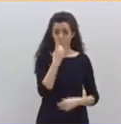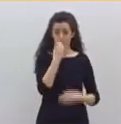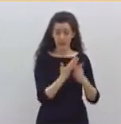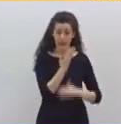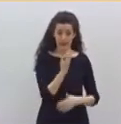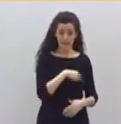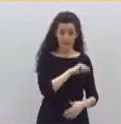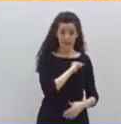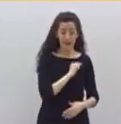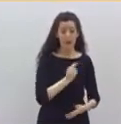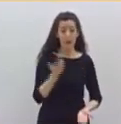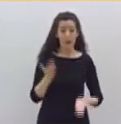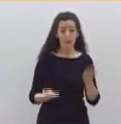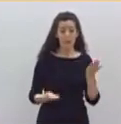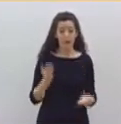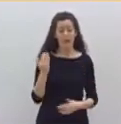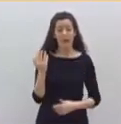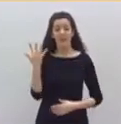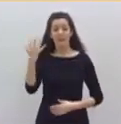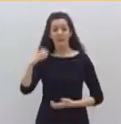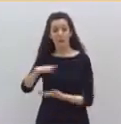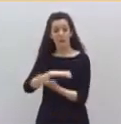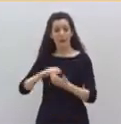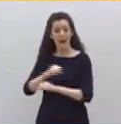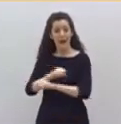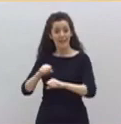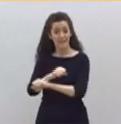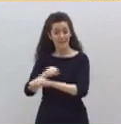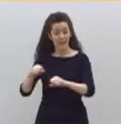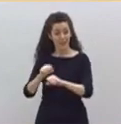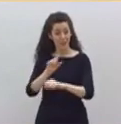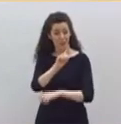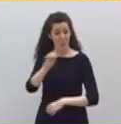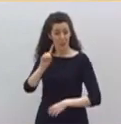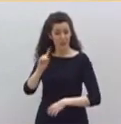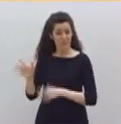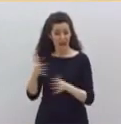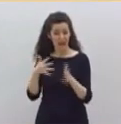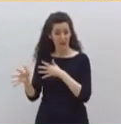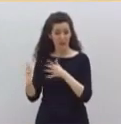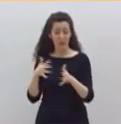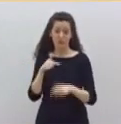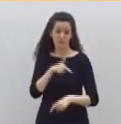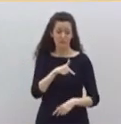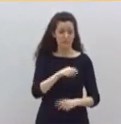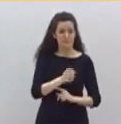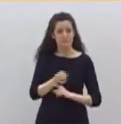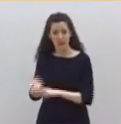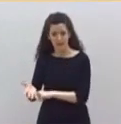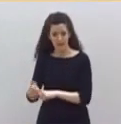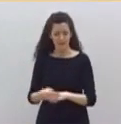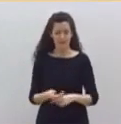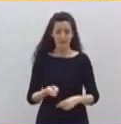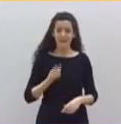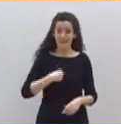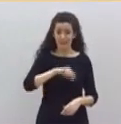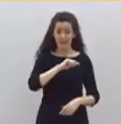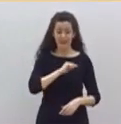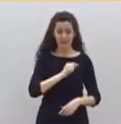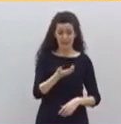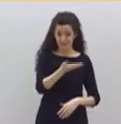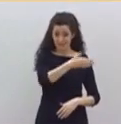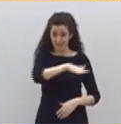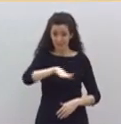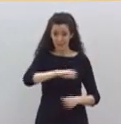Para que veamos la dimensión global, en España han muerto por coronavirus más personas que